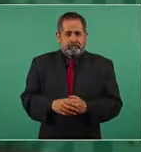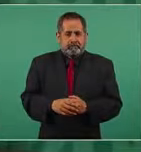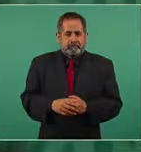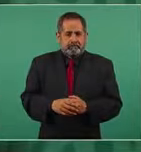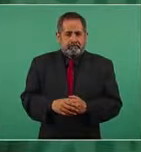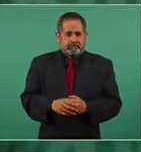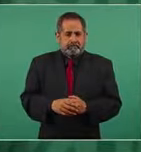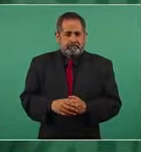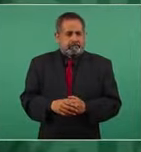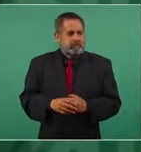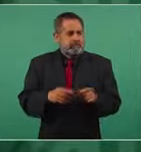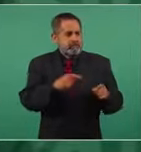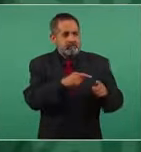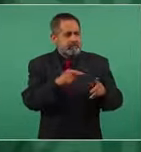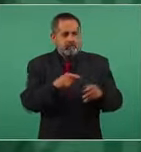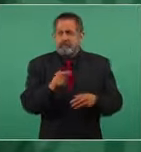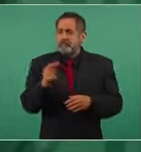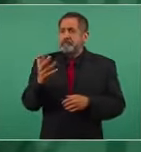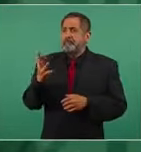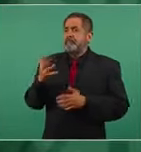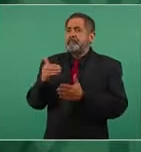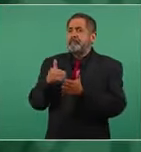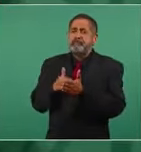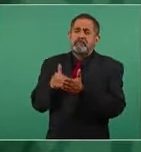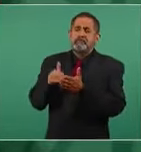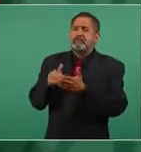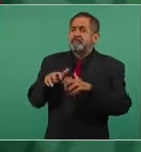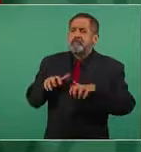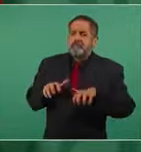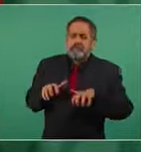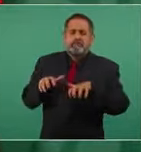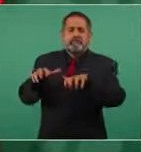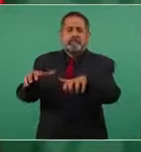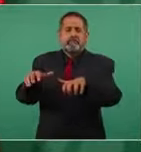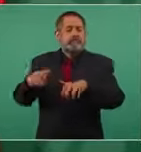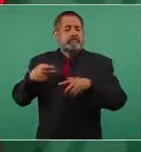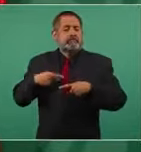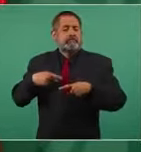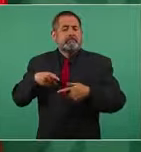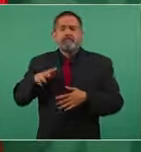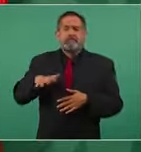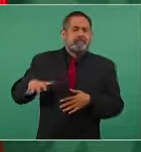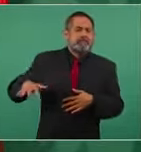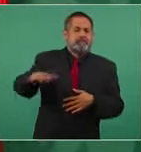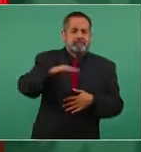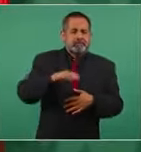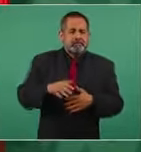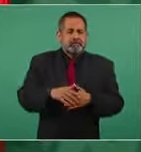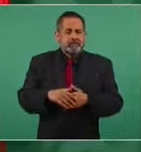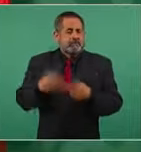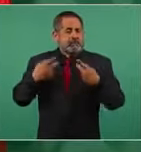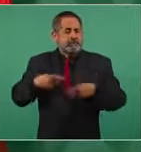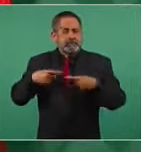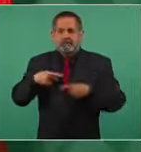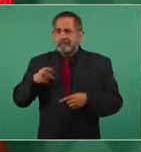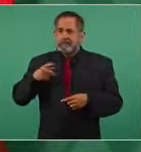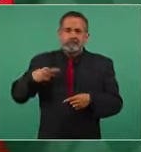50 millones de personas